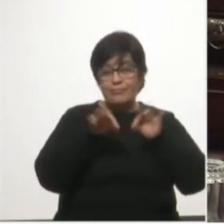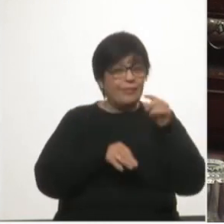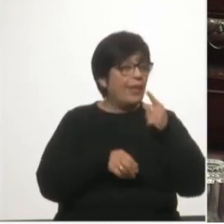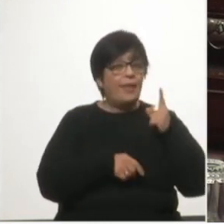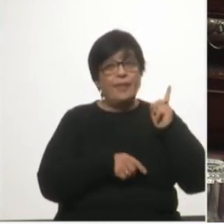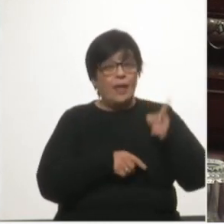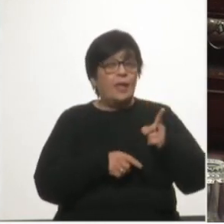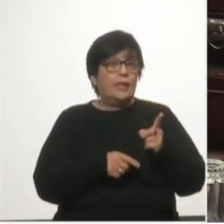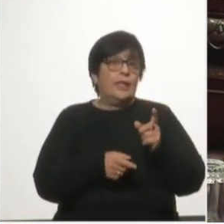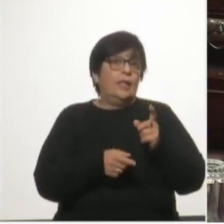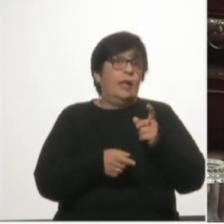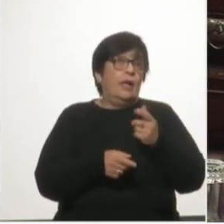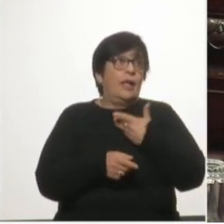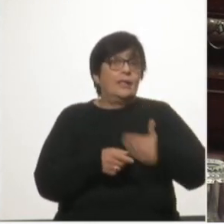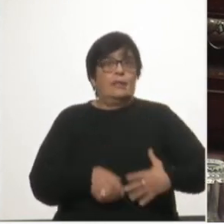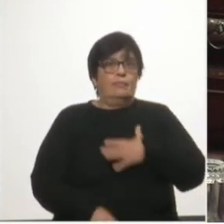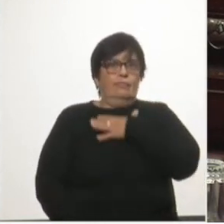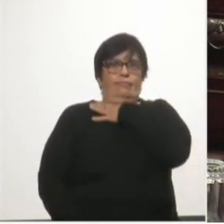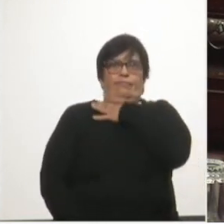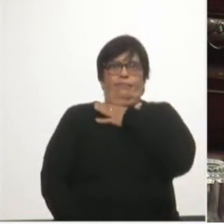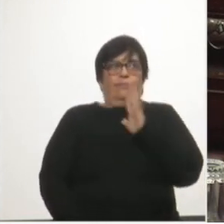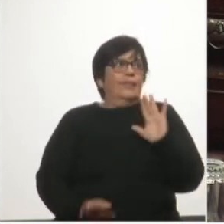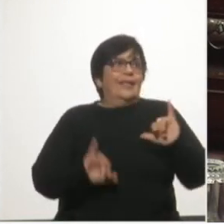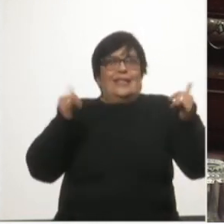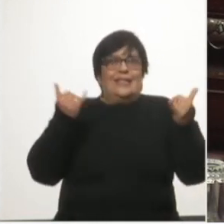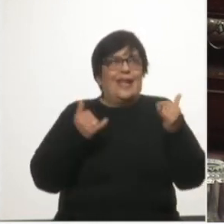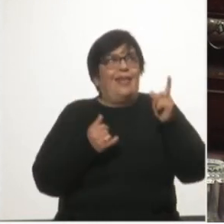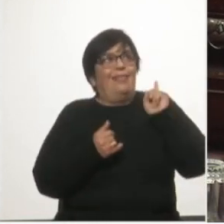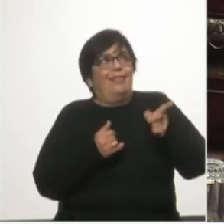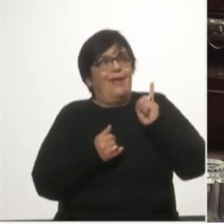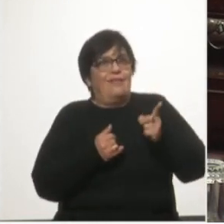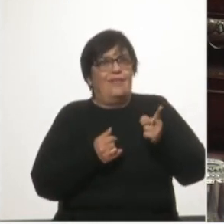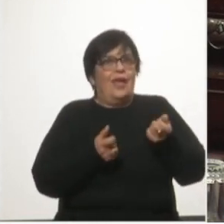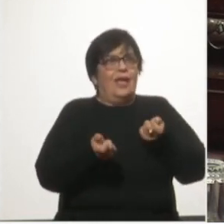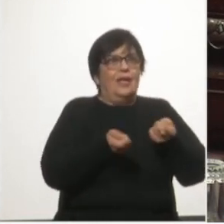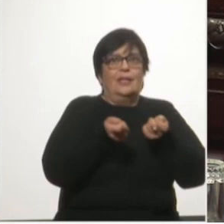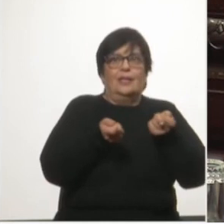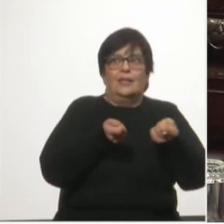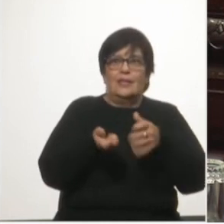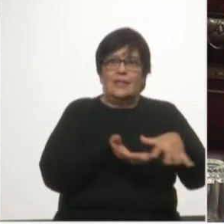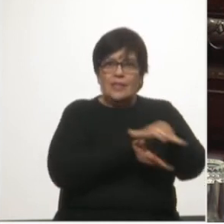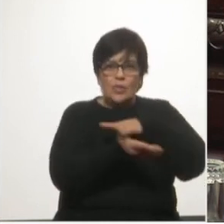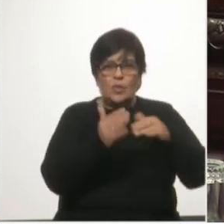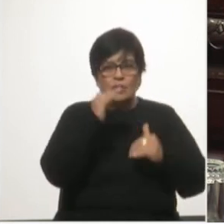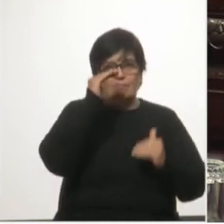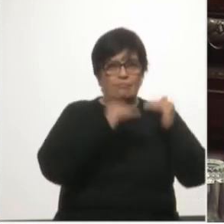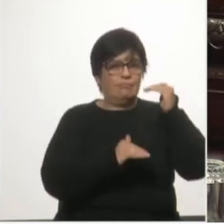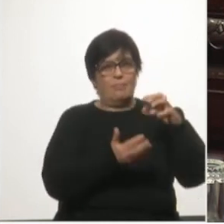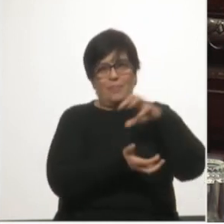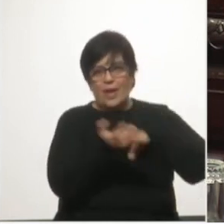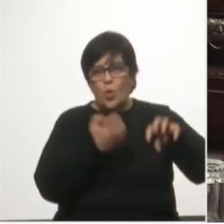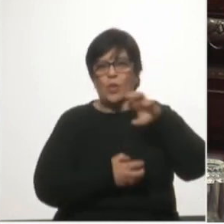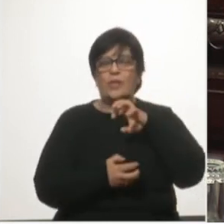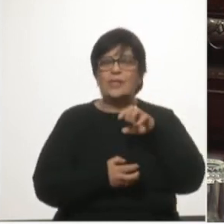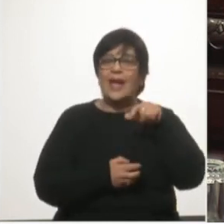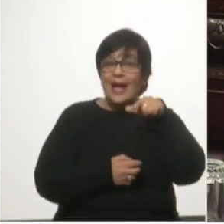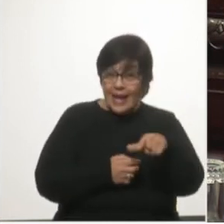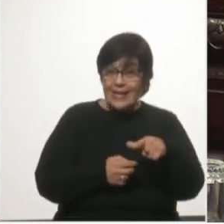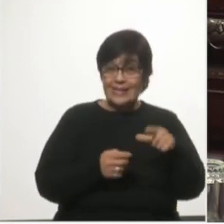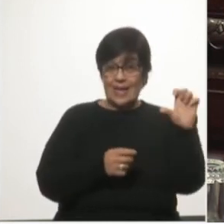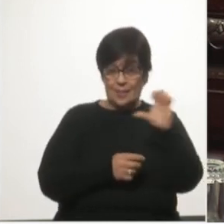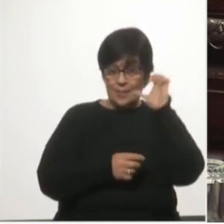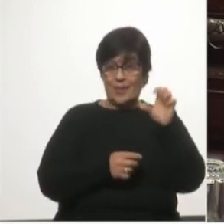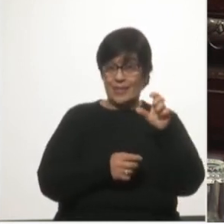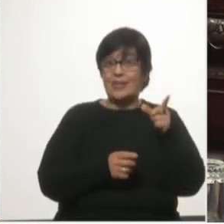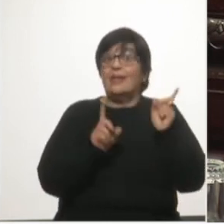se ató de manos se llega al extremo de obligar al estado a negociar en condiciones desventajosas con esta corporación